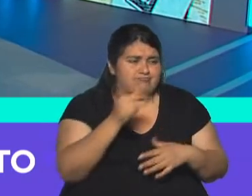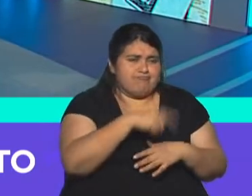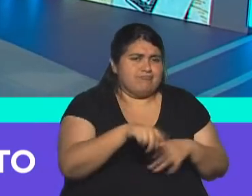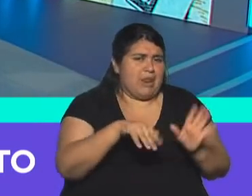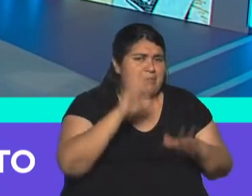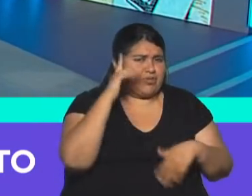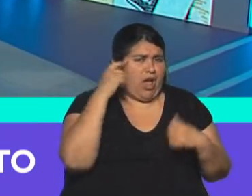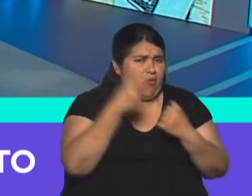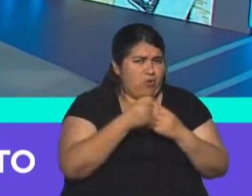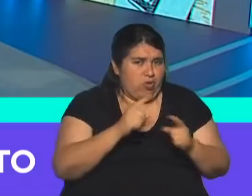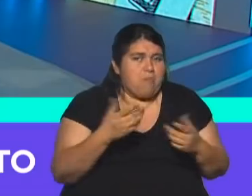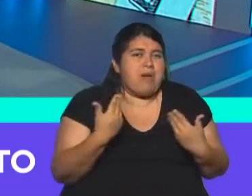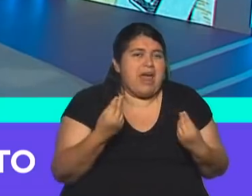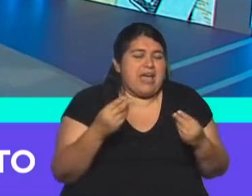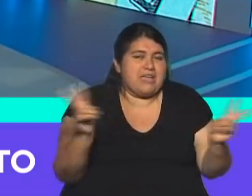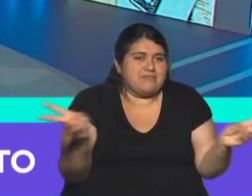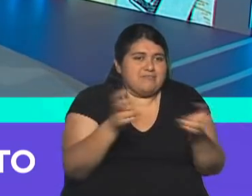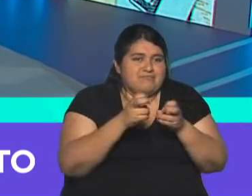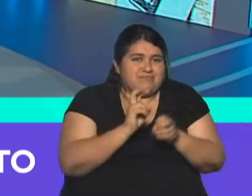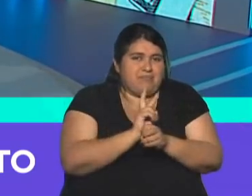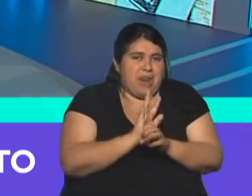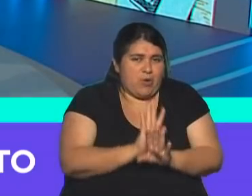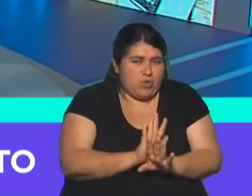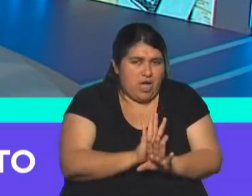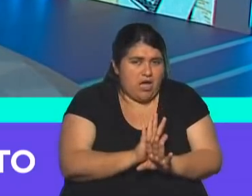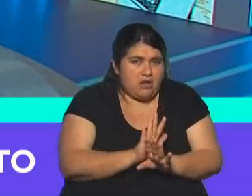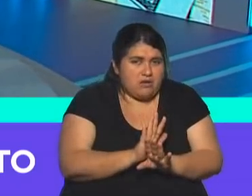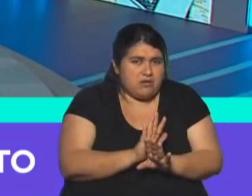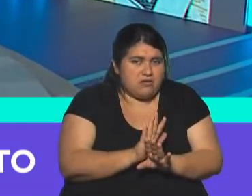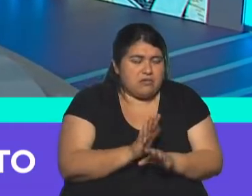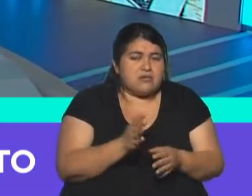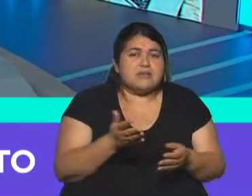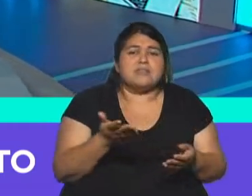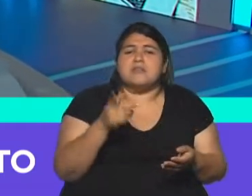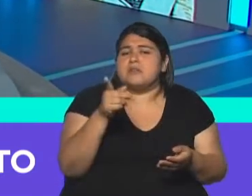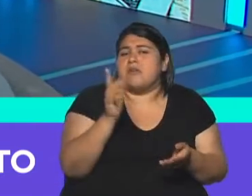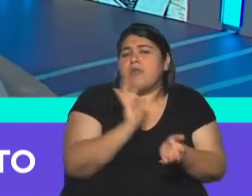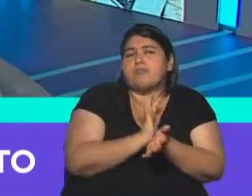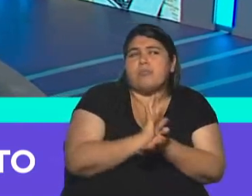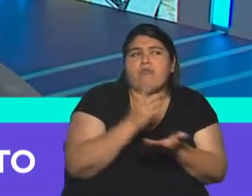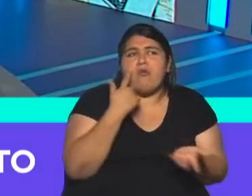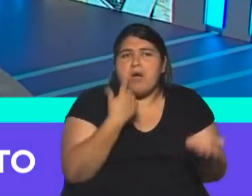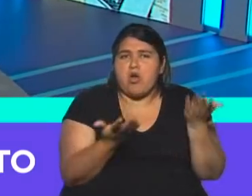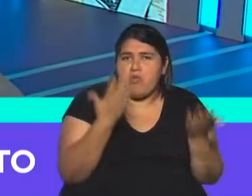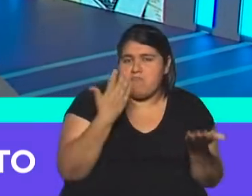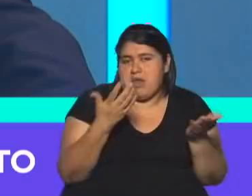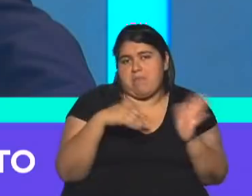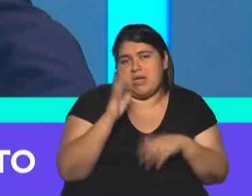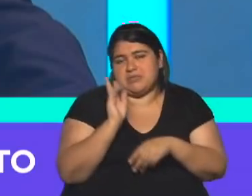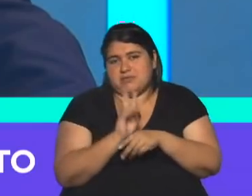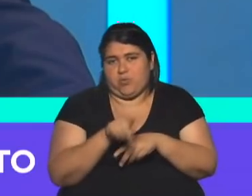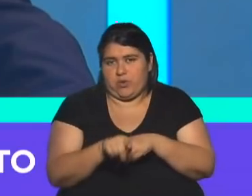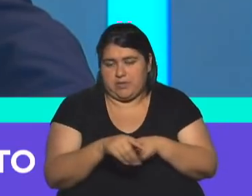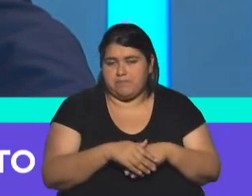poder recaudar una cantidad importante, pero tal vez no toda la que se necesita? Es decir, costo-beneficio, te pregunto. Sí, es que yo te diría que era